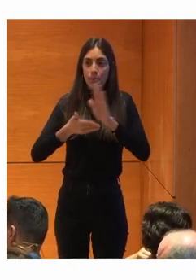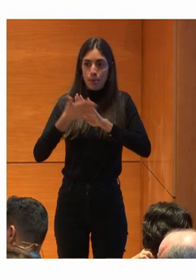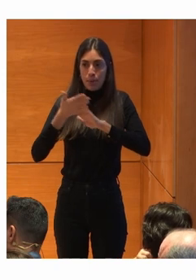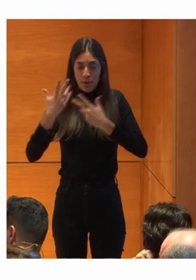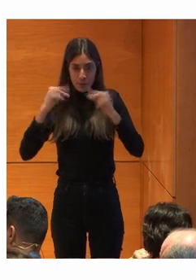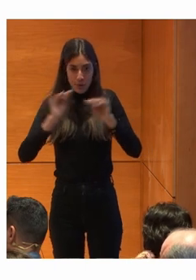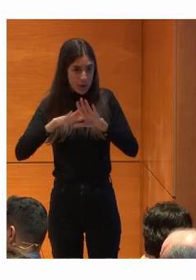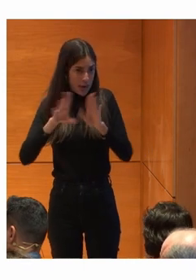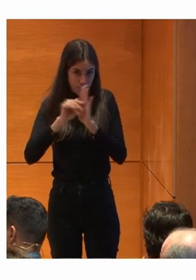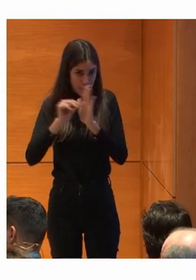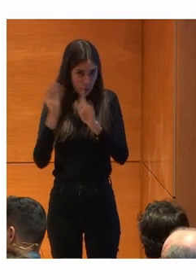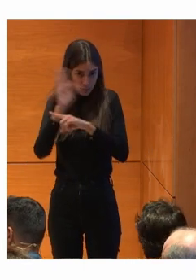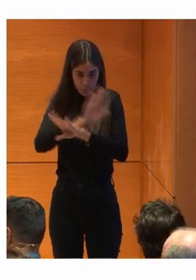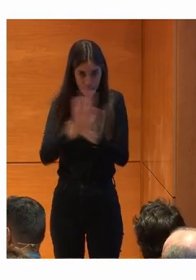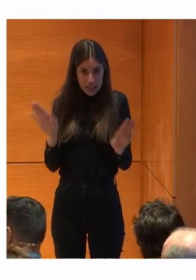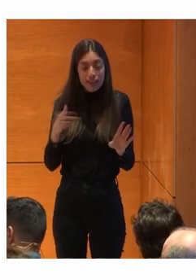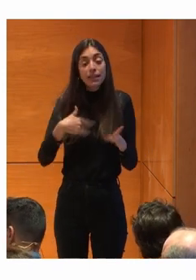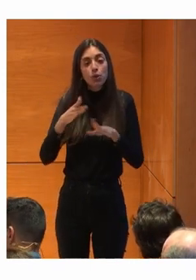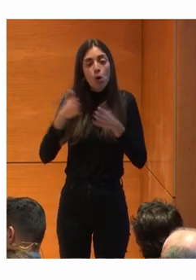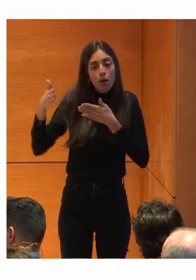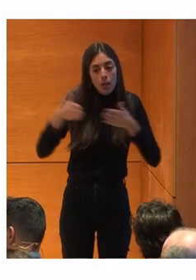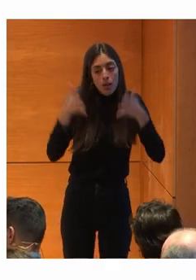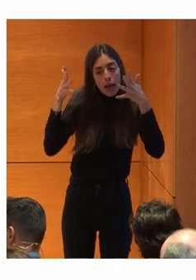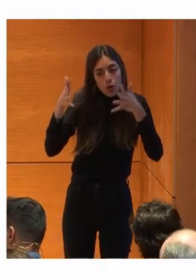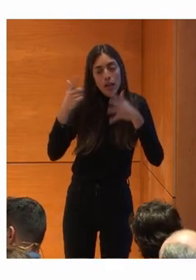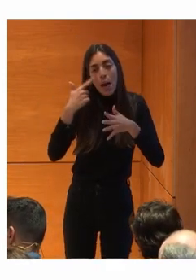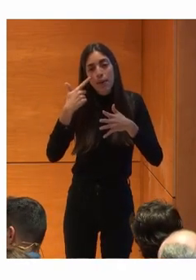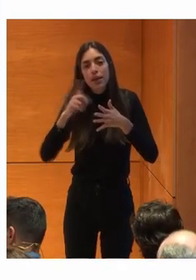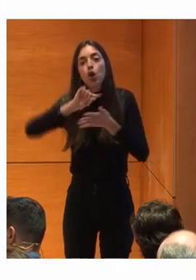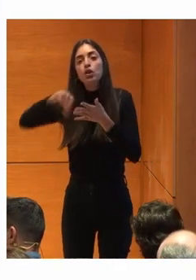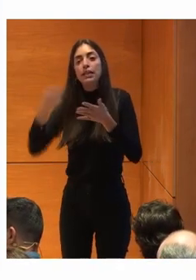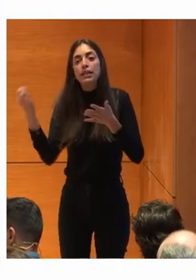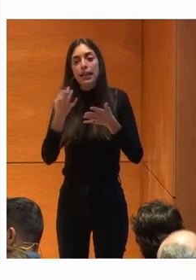Justo para el vídeo ¿Vale? Orientarles sobre Qué tienen que contratar Esto es importante